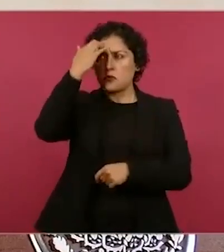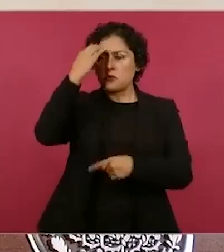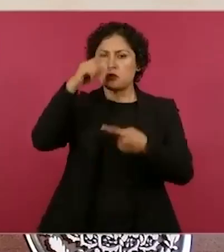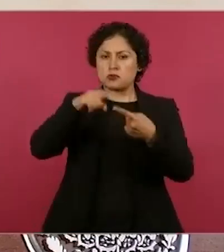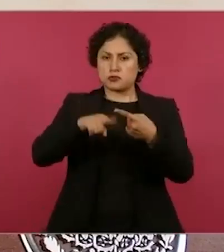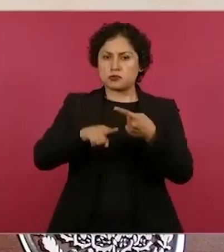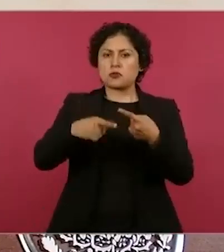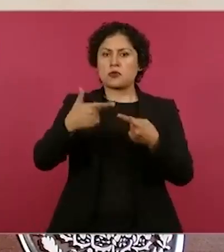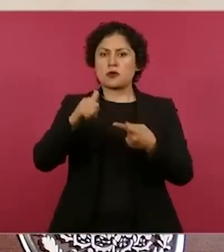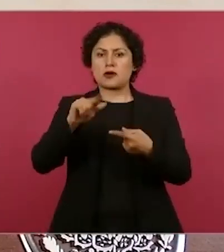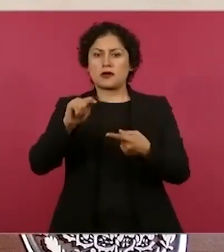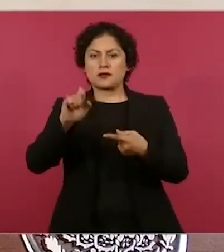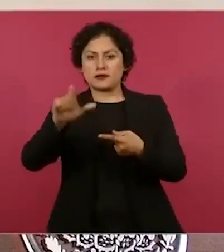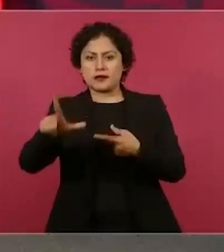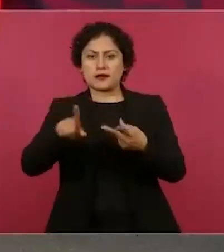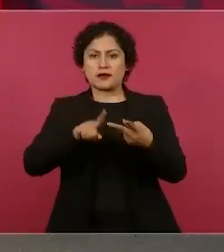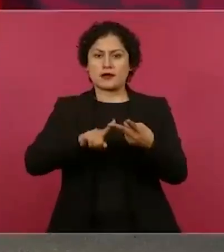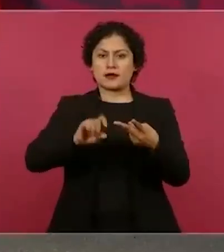Sheffield,